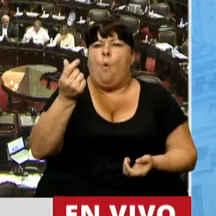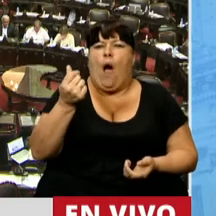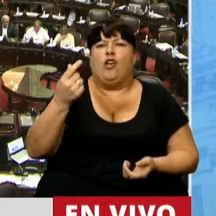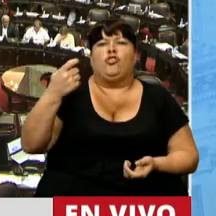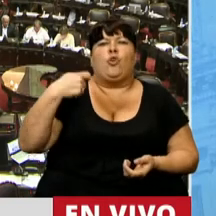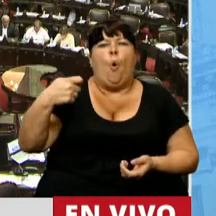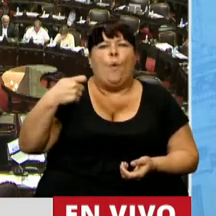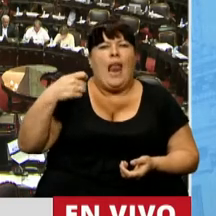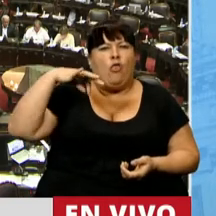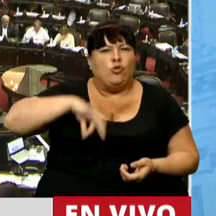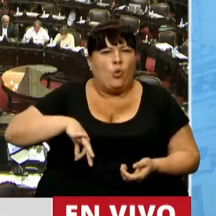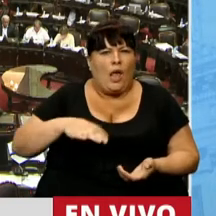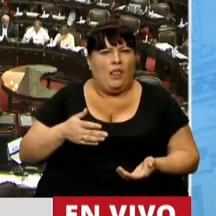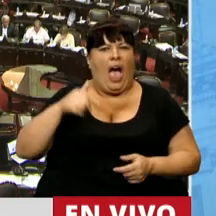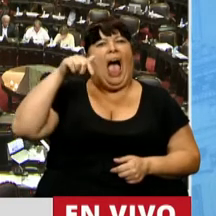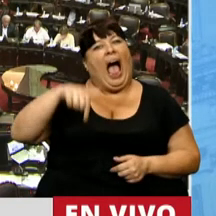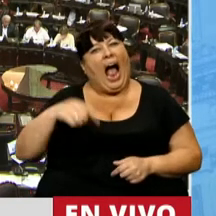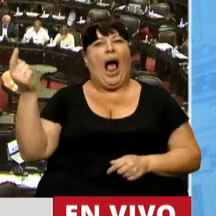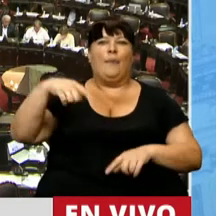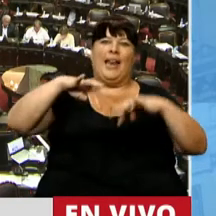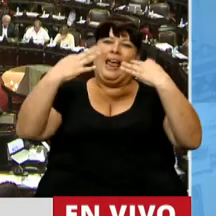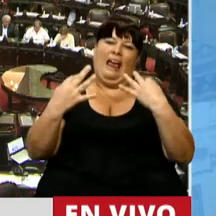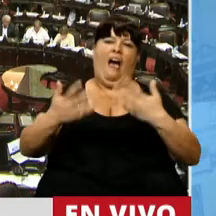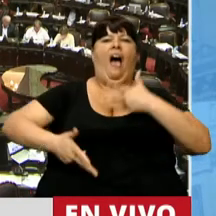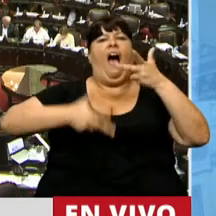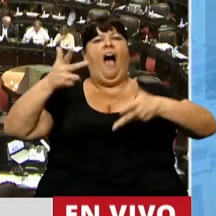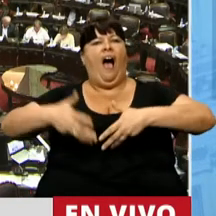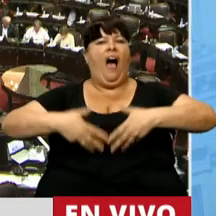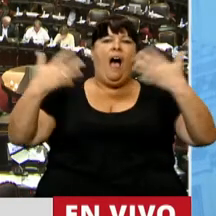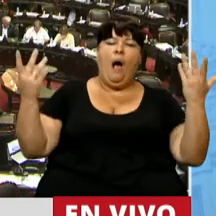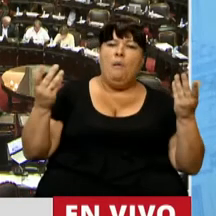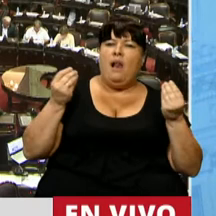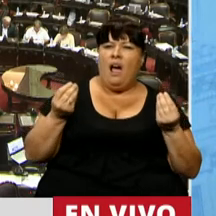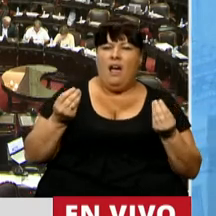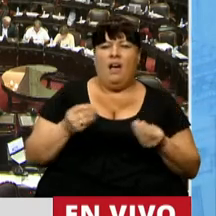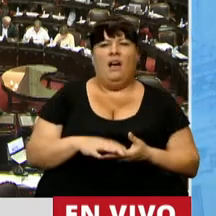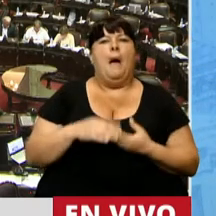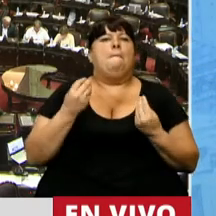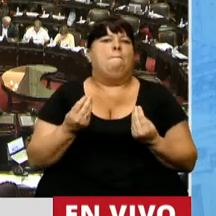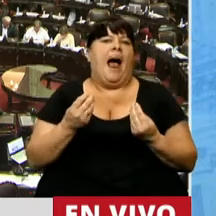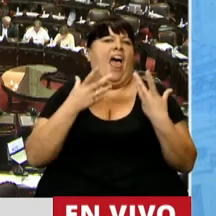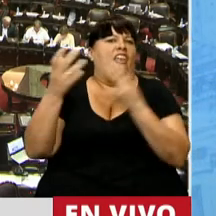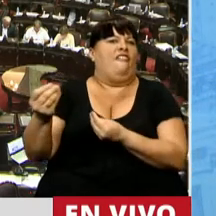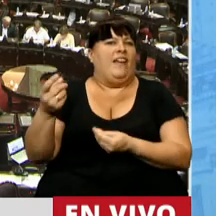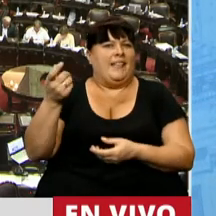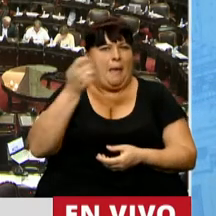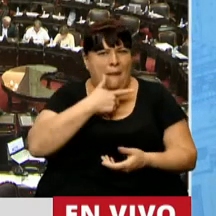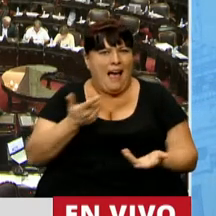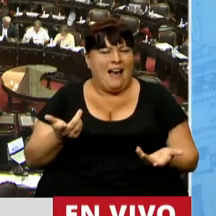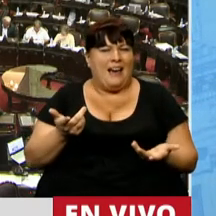ganaba un jubilado y ahora vienen al recinto a rasgarse las vestiduras en función de su defensa